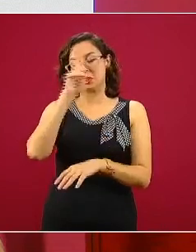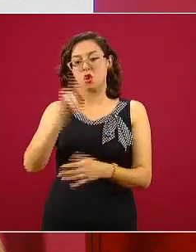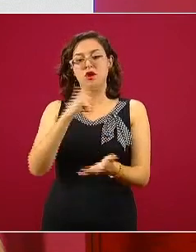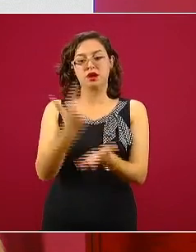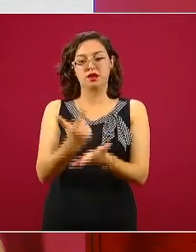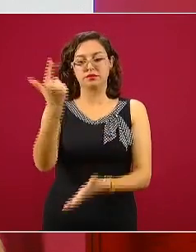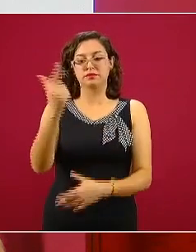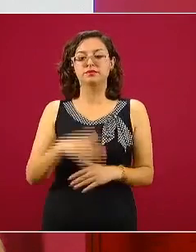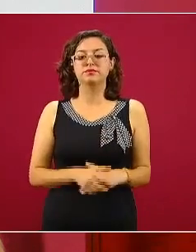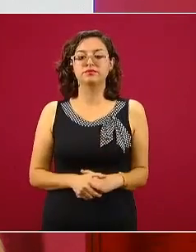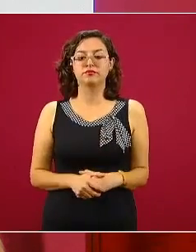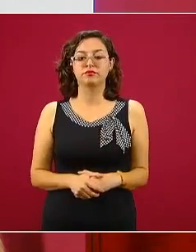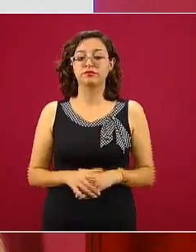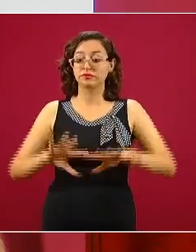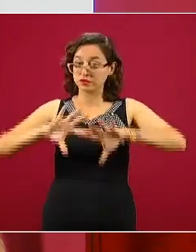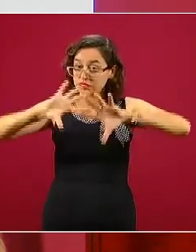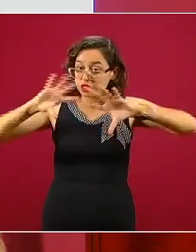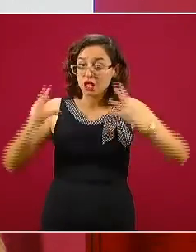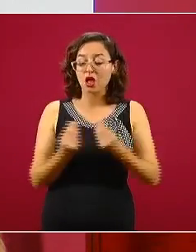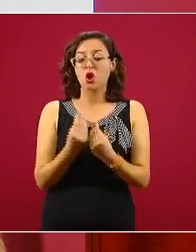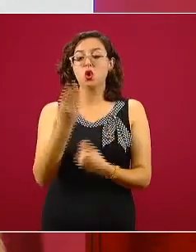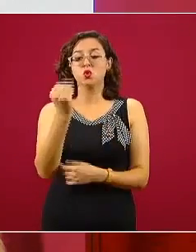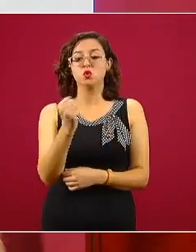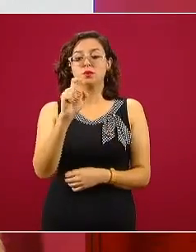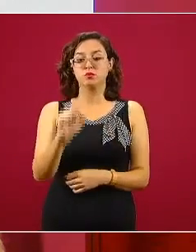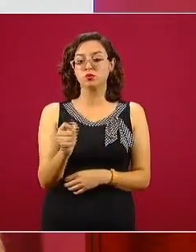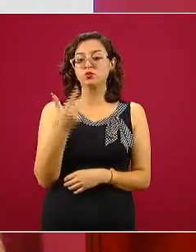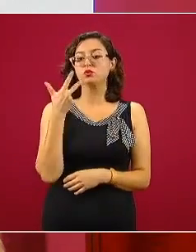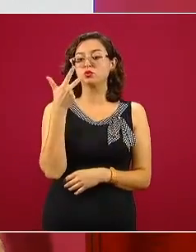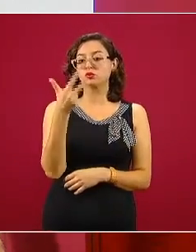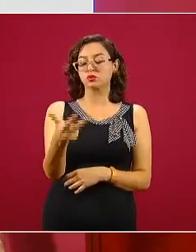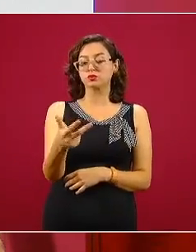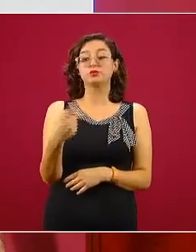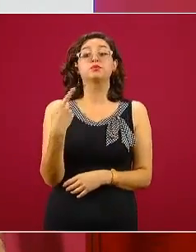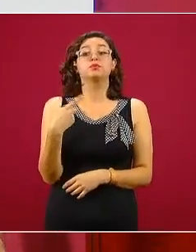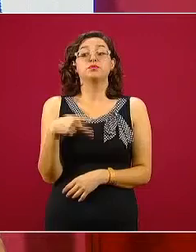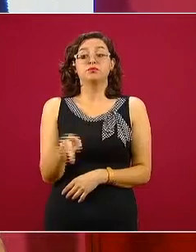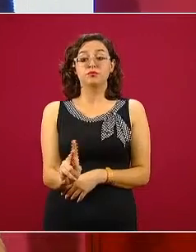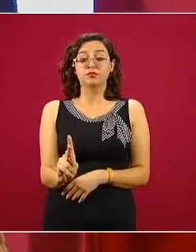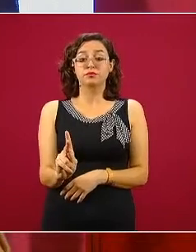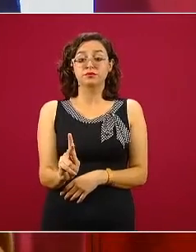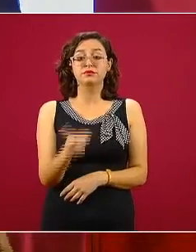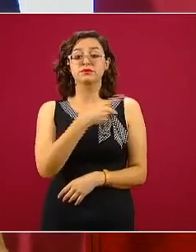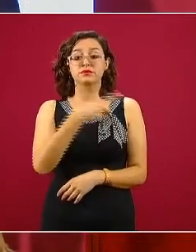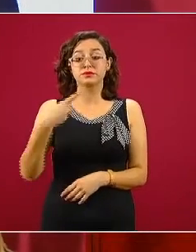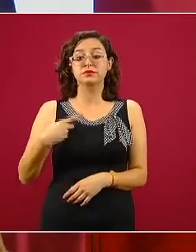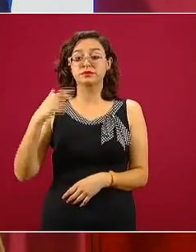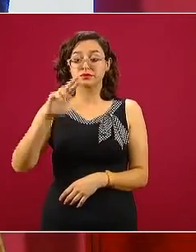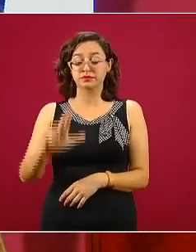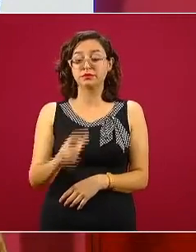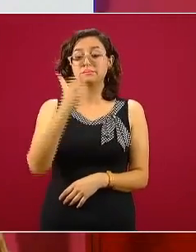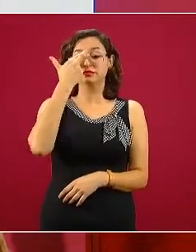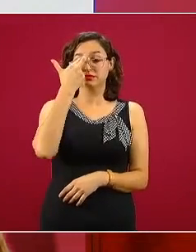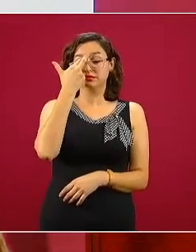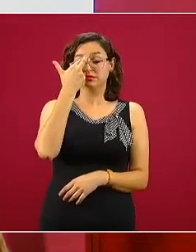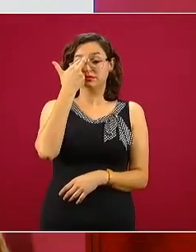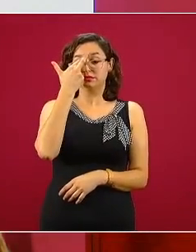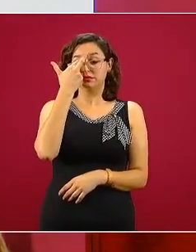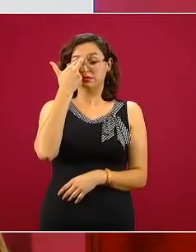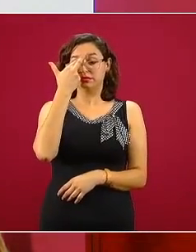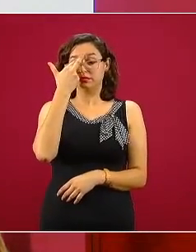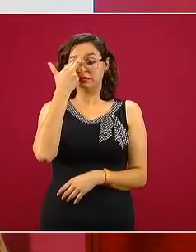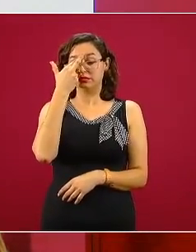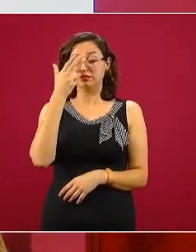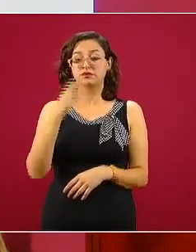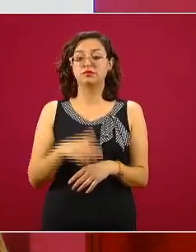general. La letalidad promedio es 9.8, sin embargo, hemos de recordar que, excepto para las